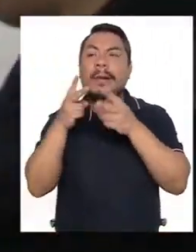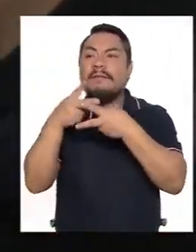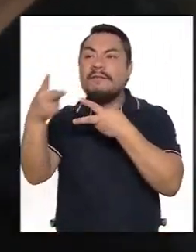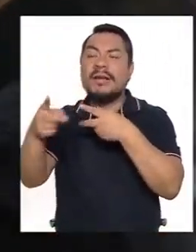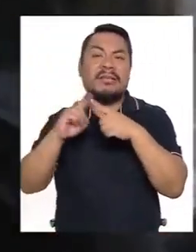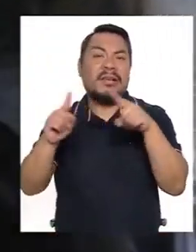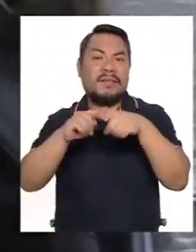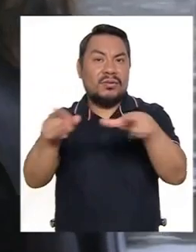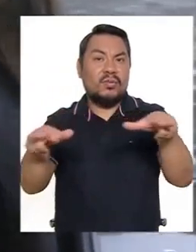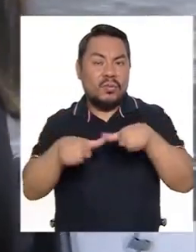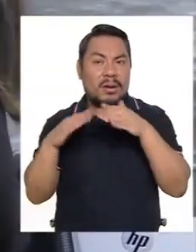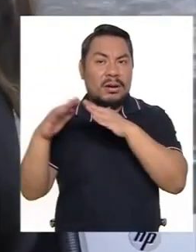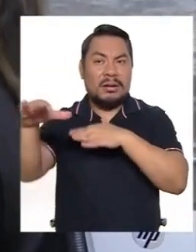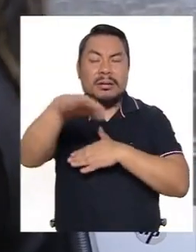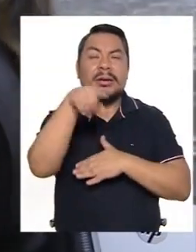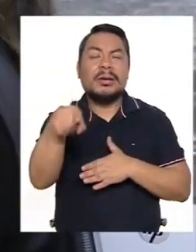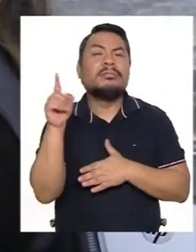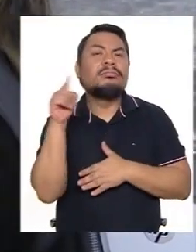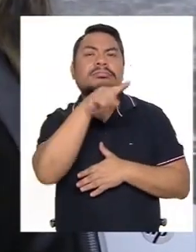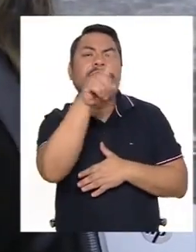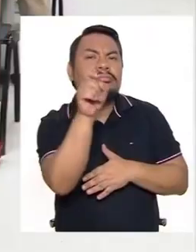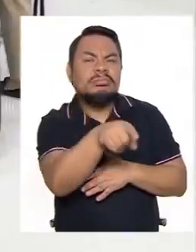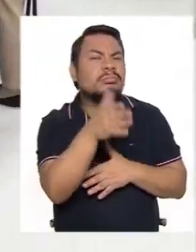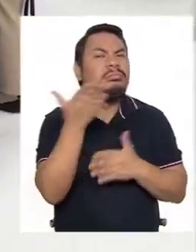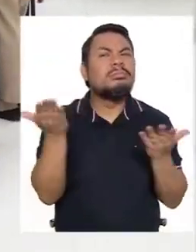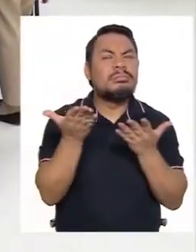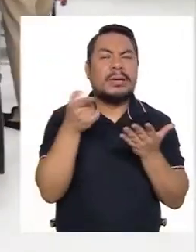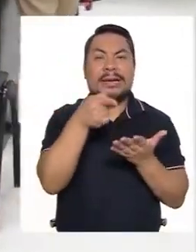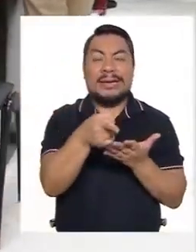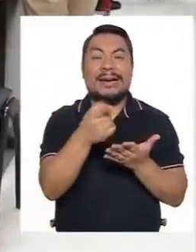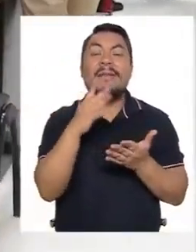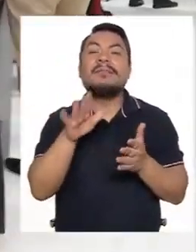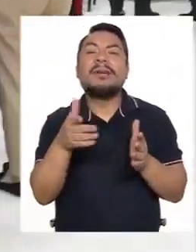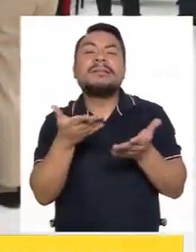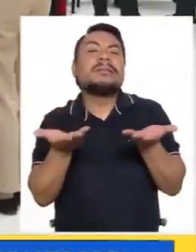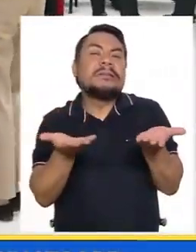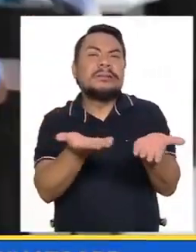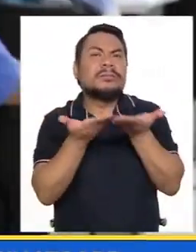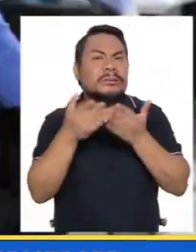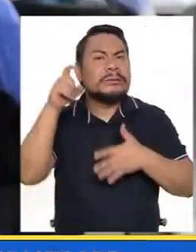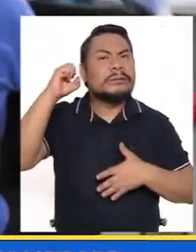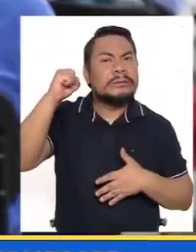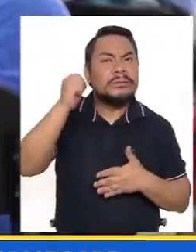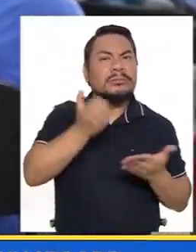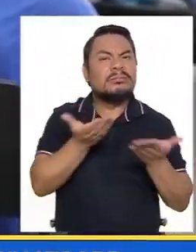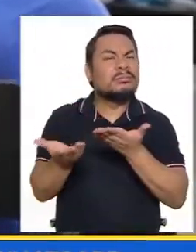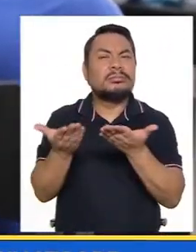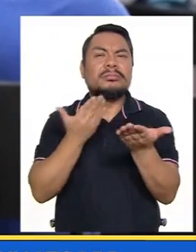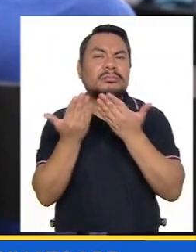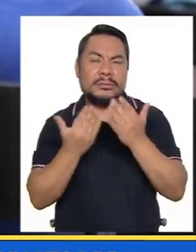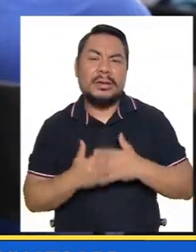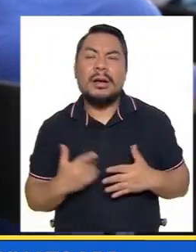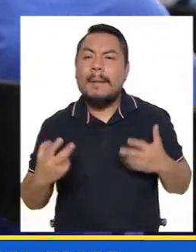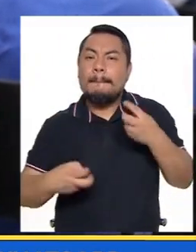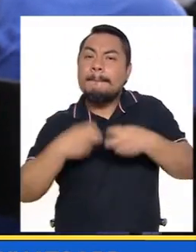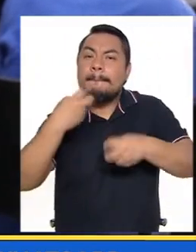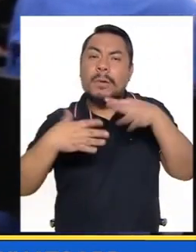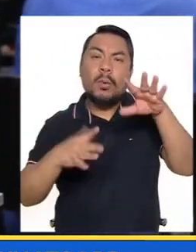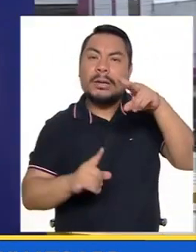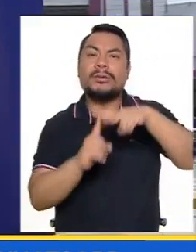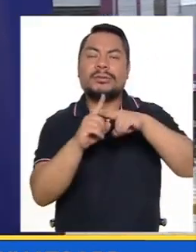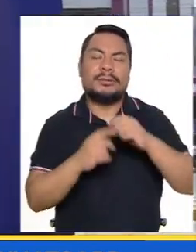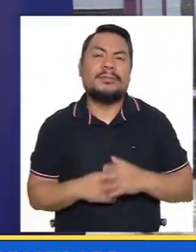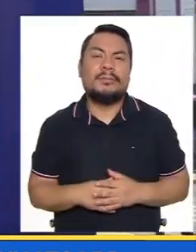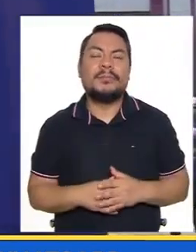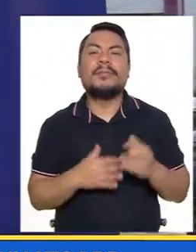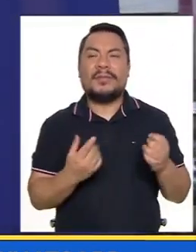diferentes barrios a preguntar por determinada afectación de derechos, algún problema que se presenta.